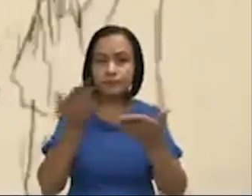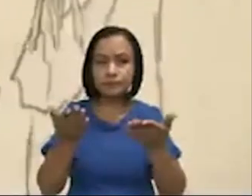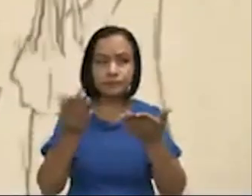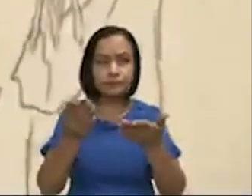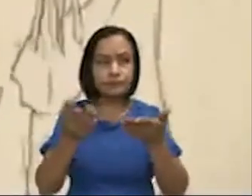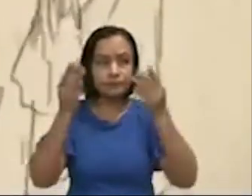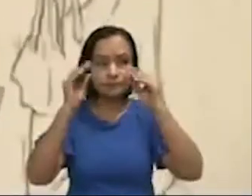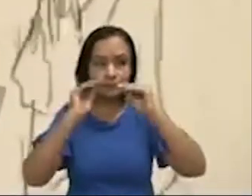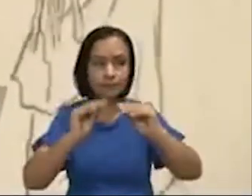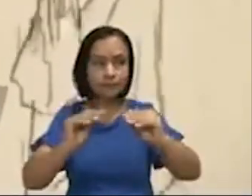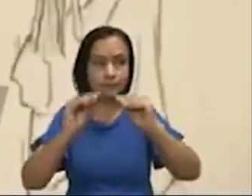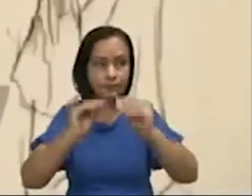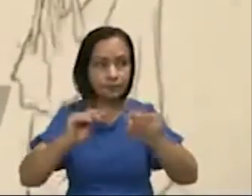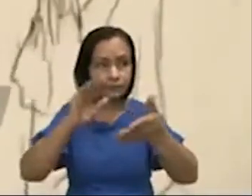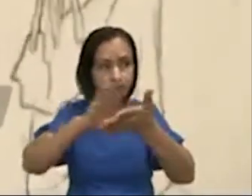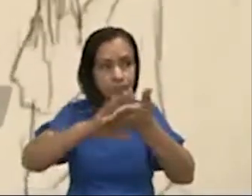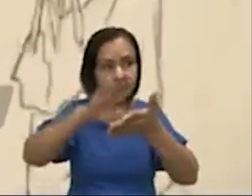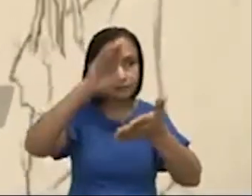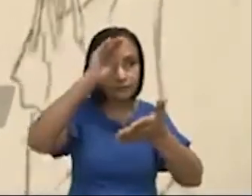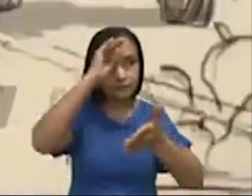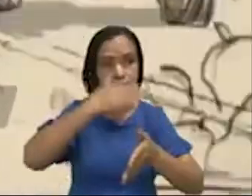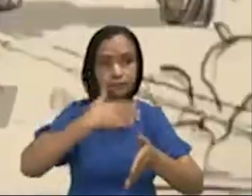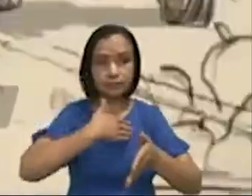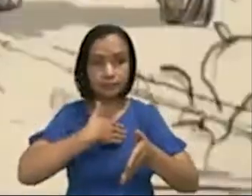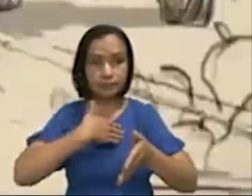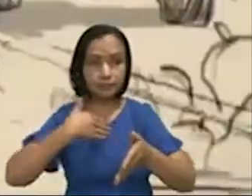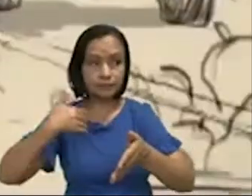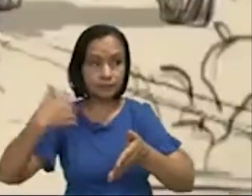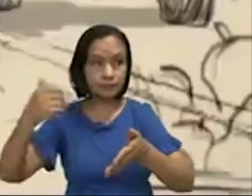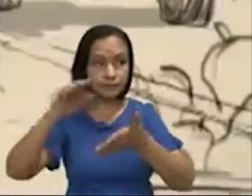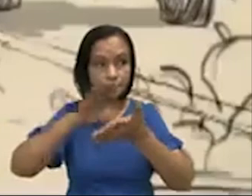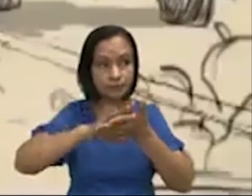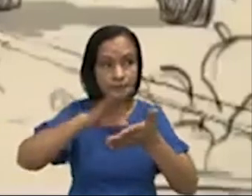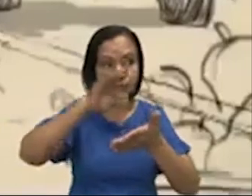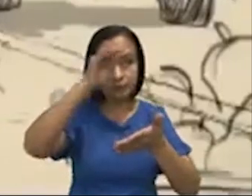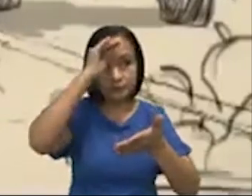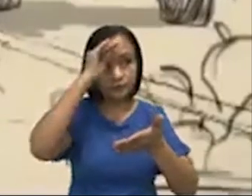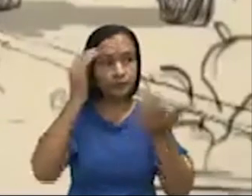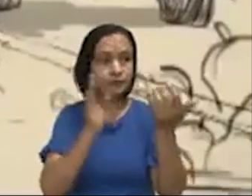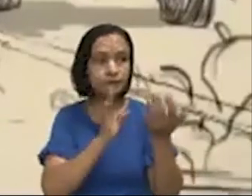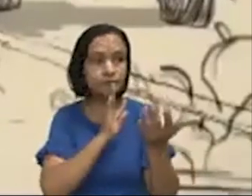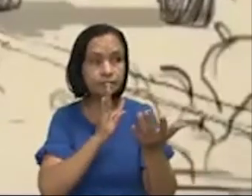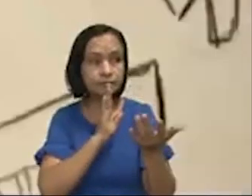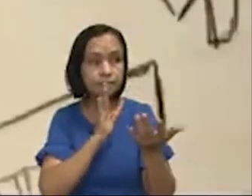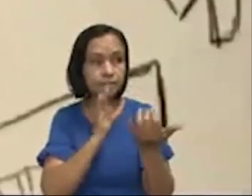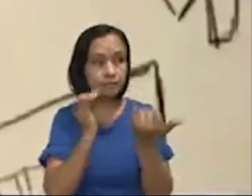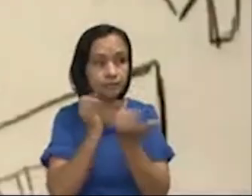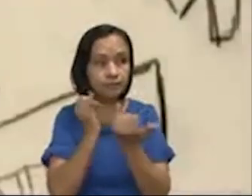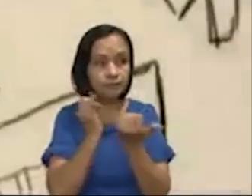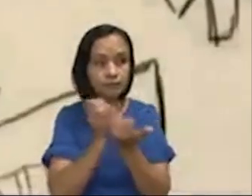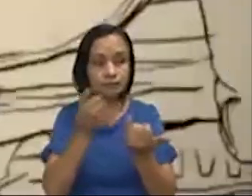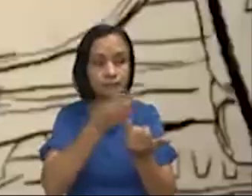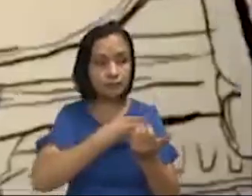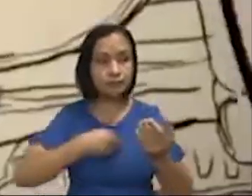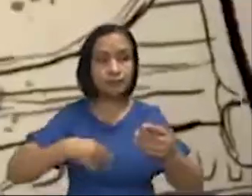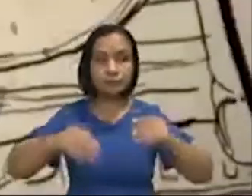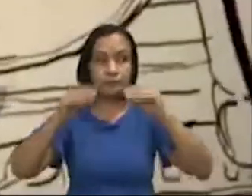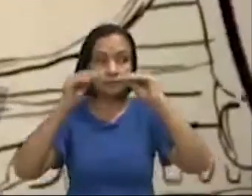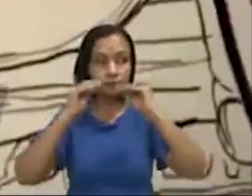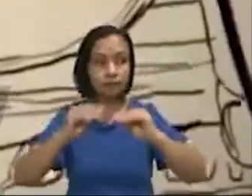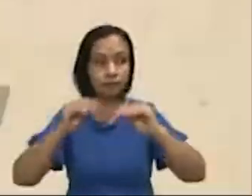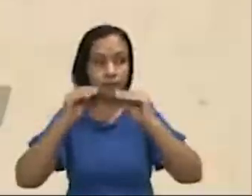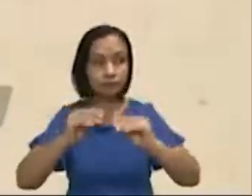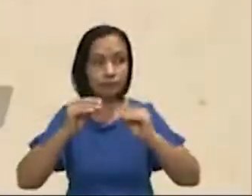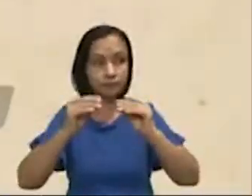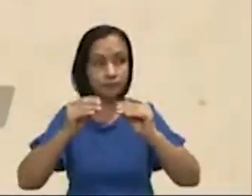fuertes cuando hay algo que no les gusta, ¿verdad? A veces los mismos ambientes no les gustan, los colores muy fuertes a ellos los